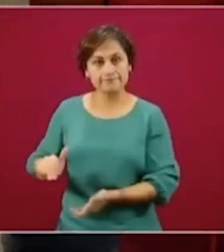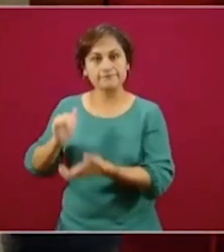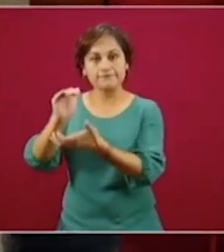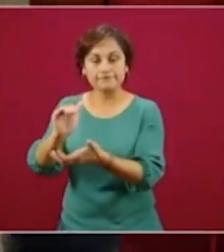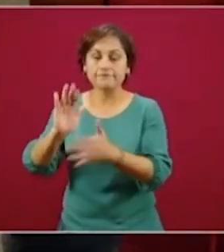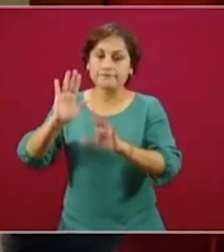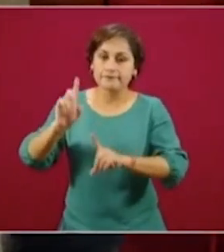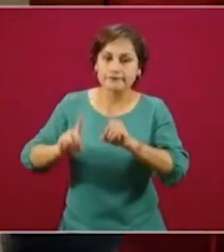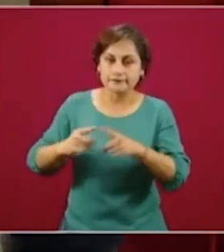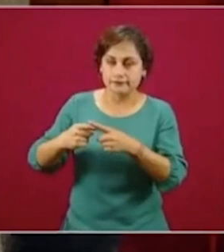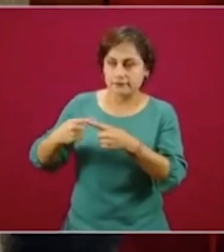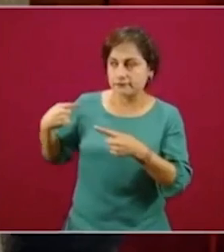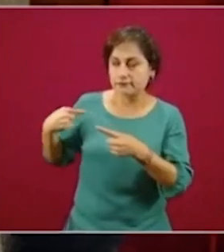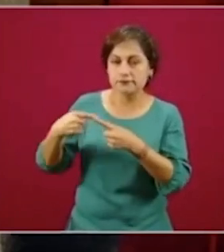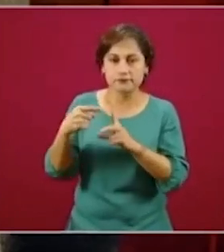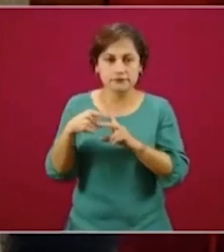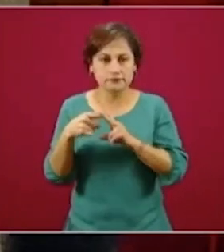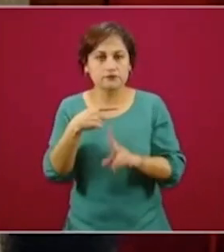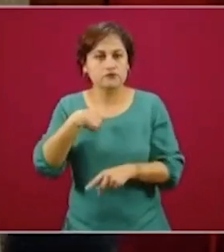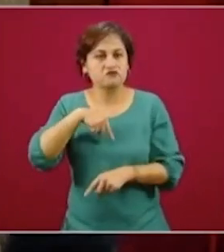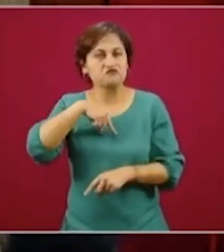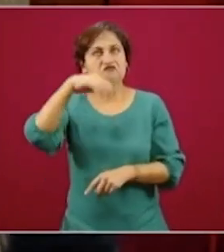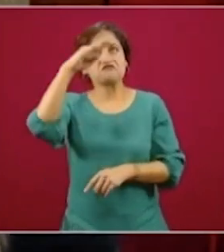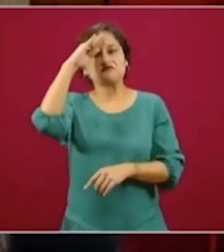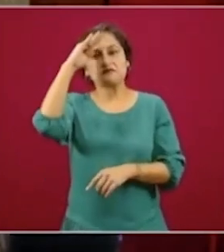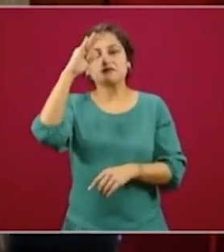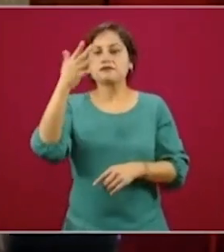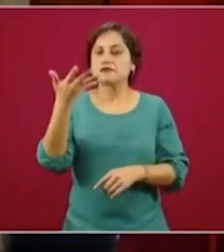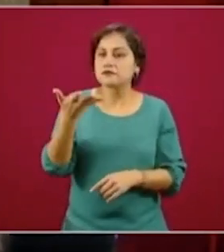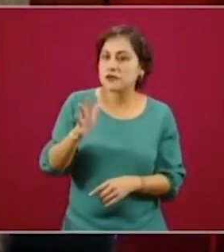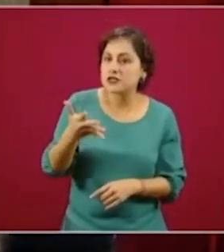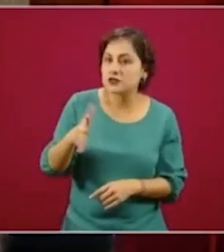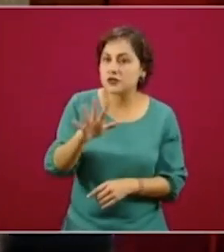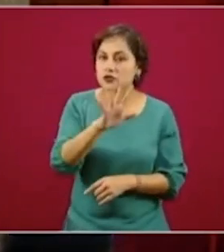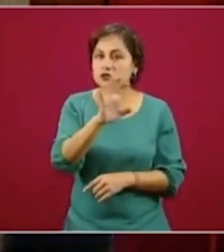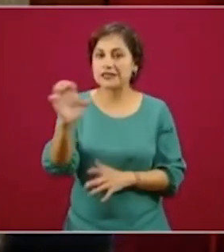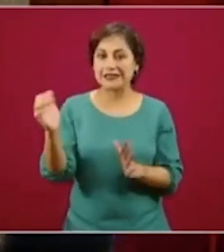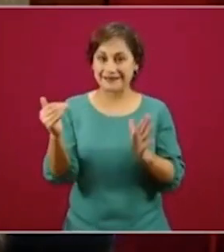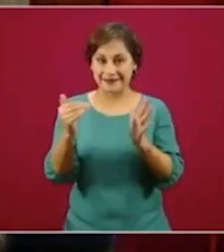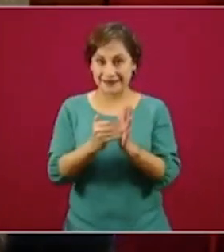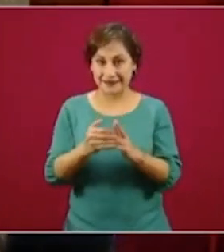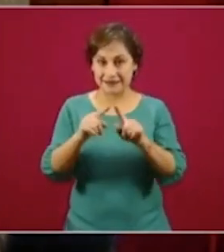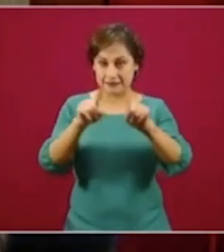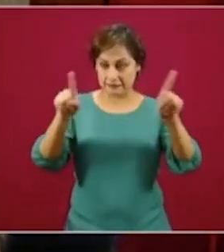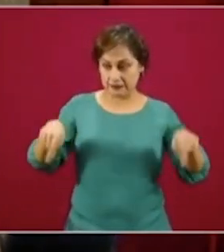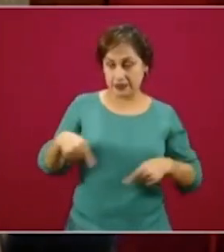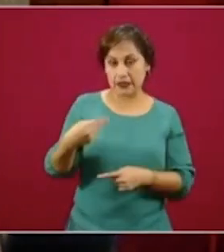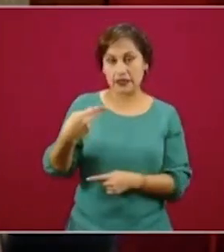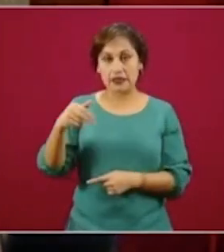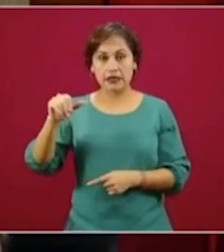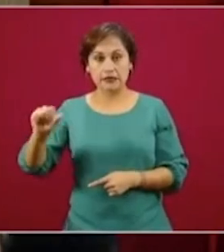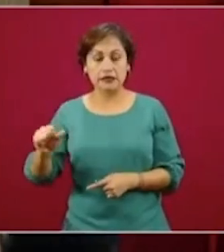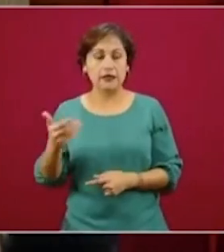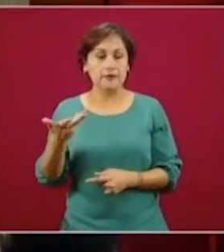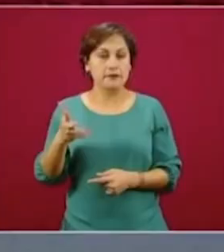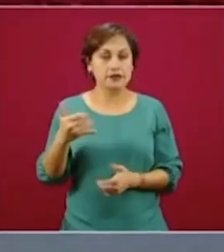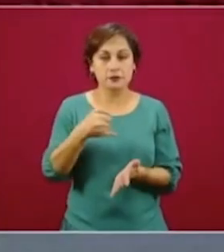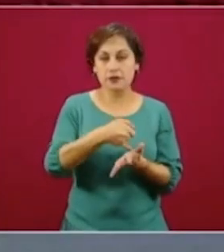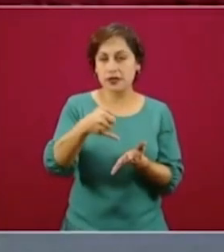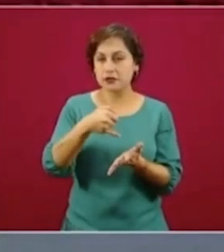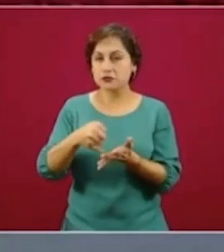y esto nos permitirá atender alrededor de 500 mil hectáreas. Normalmente se siembran 450,